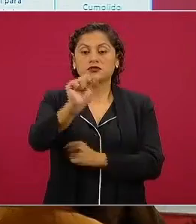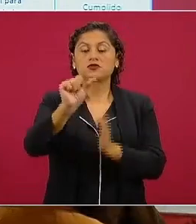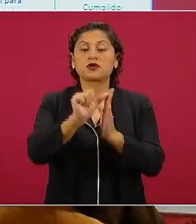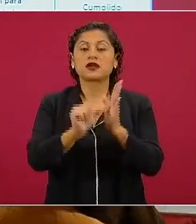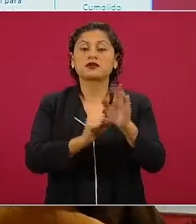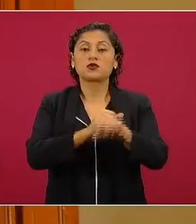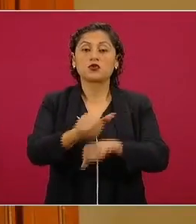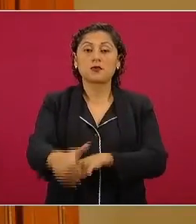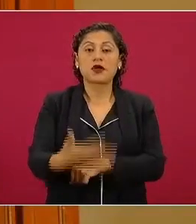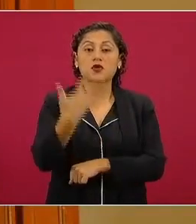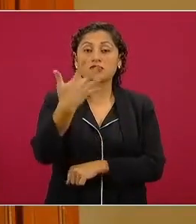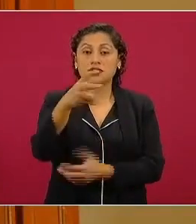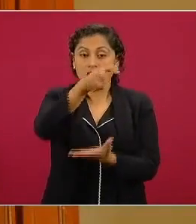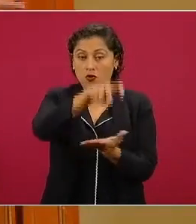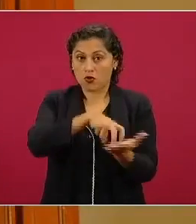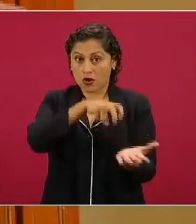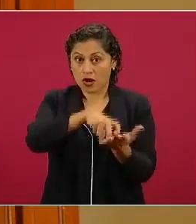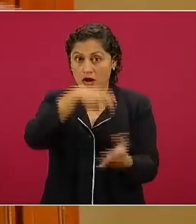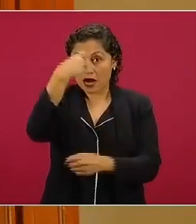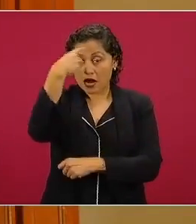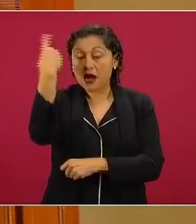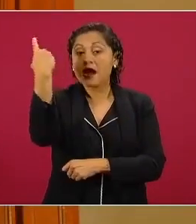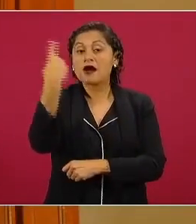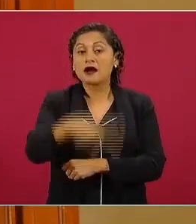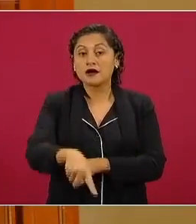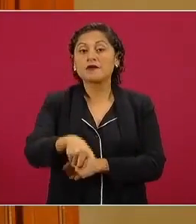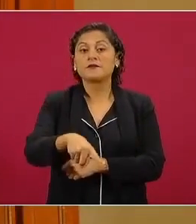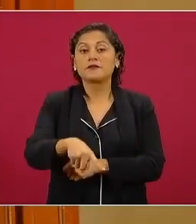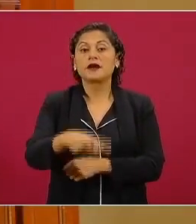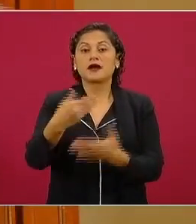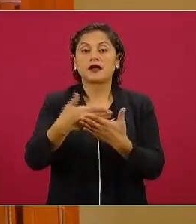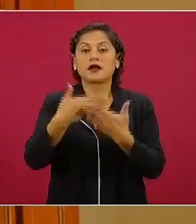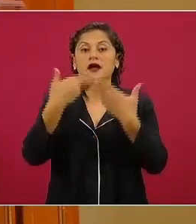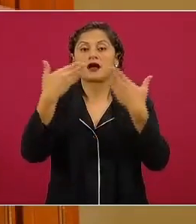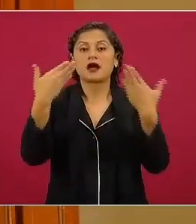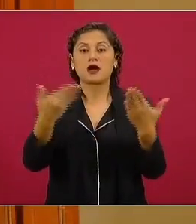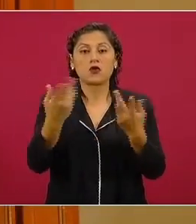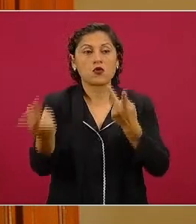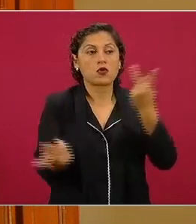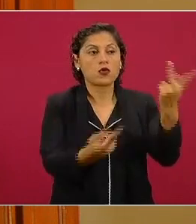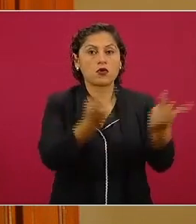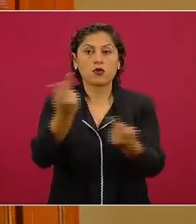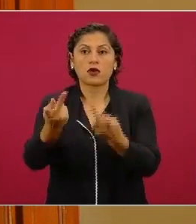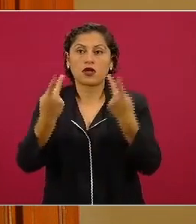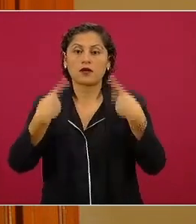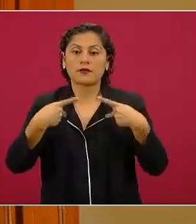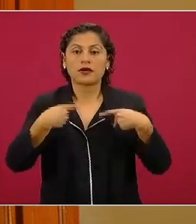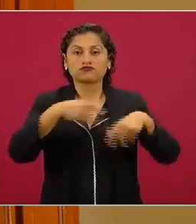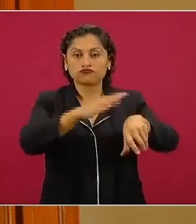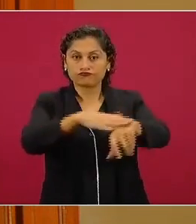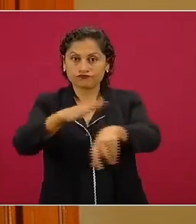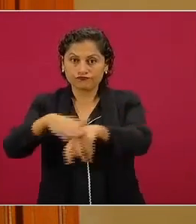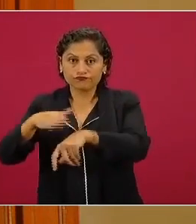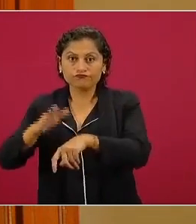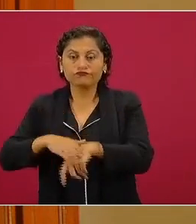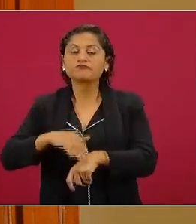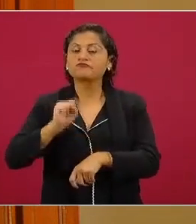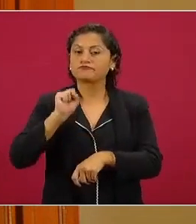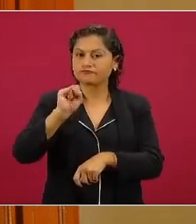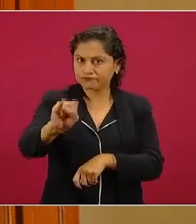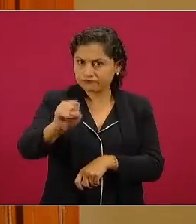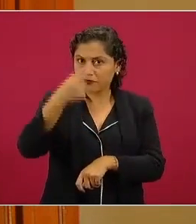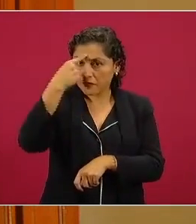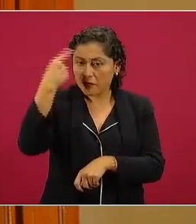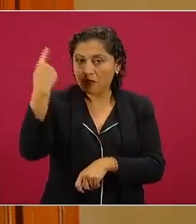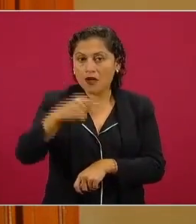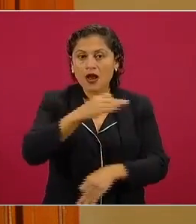para quitar todos los obstáculos y candados en la celebración de consultas ciudadanas a fin de que el pueblo tenga siempre el derecho a